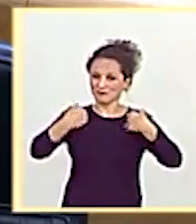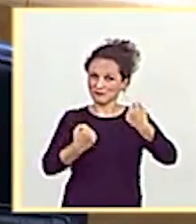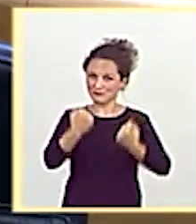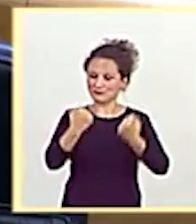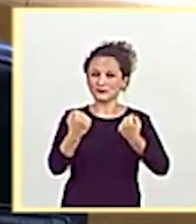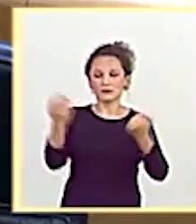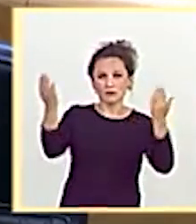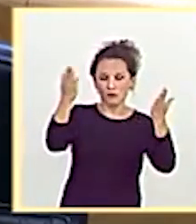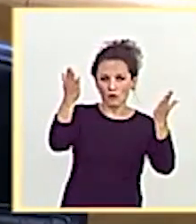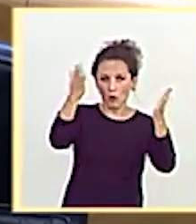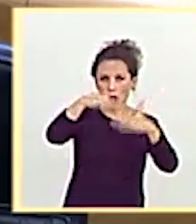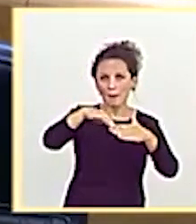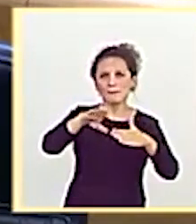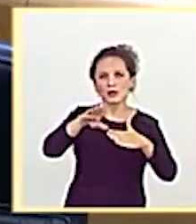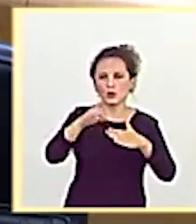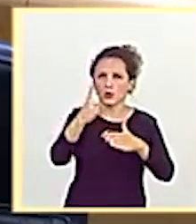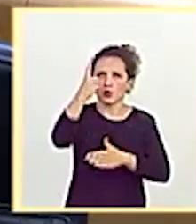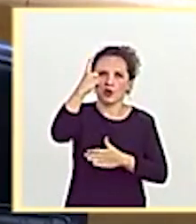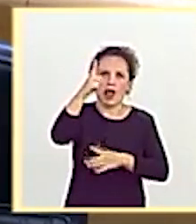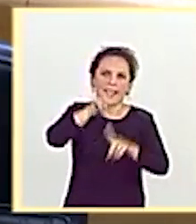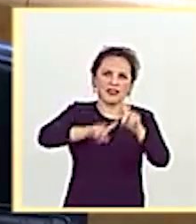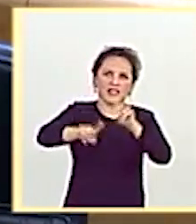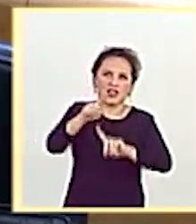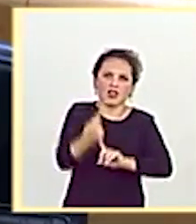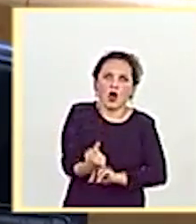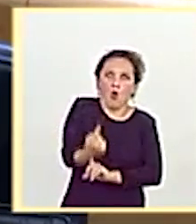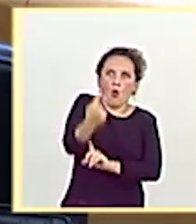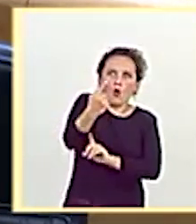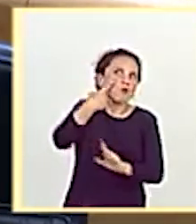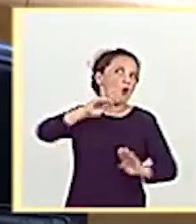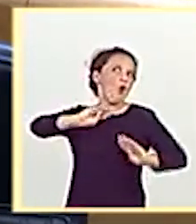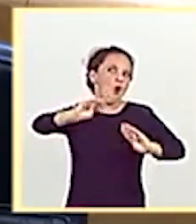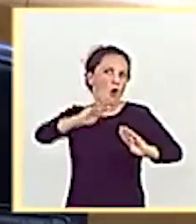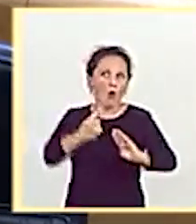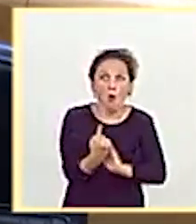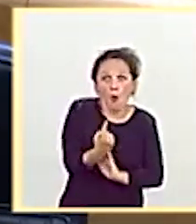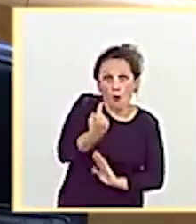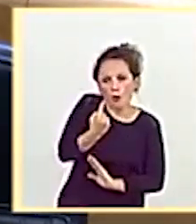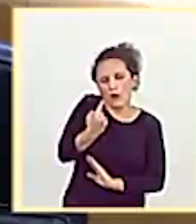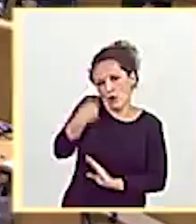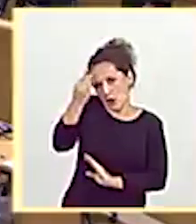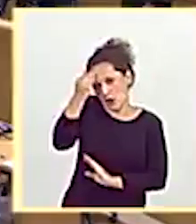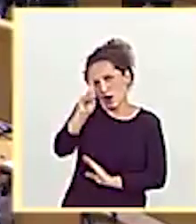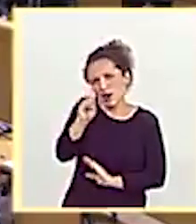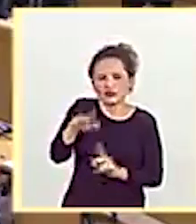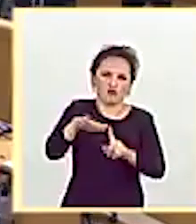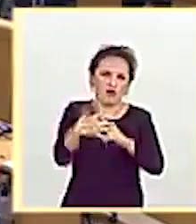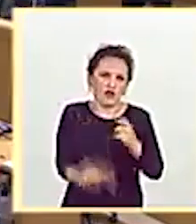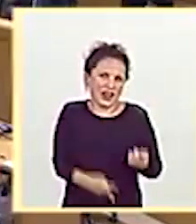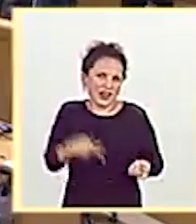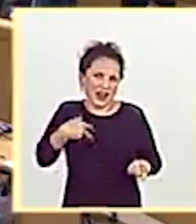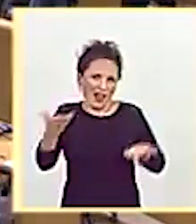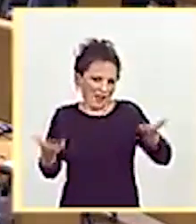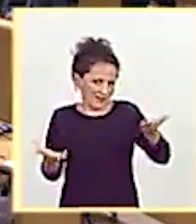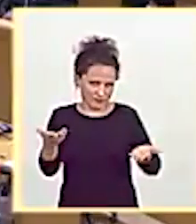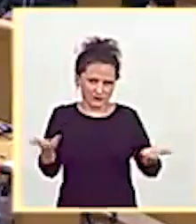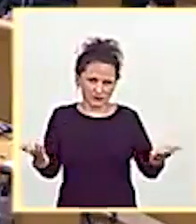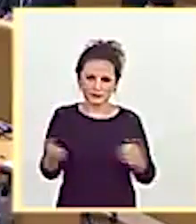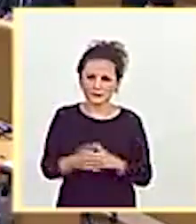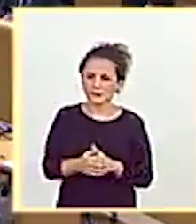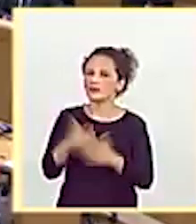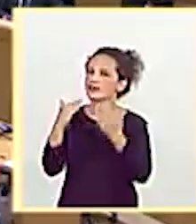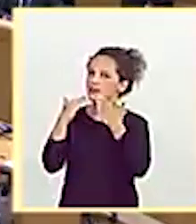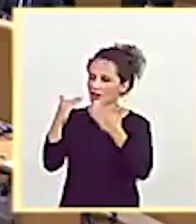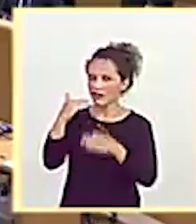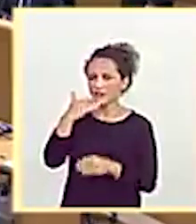resolver. Pero fue una sola incidencia que no creo que caracterice la situación en general. Gracias, señor ministro de